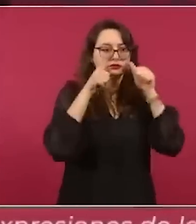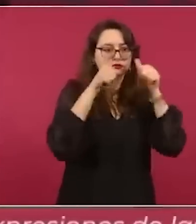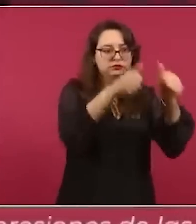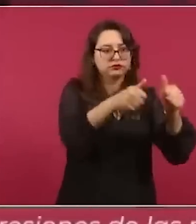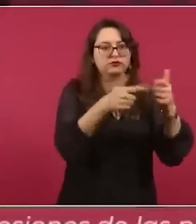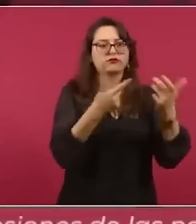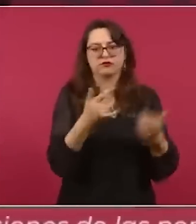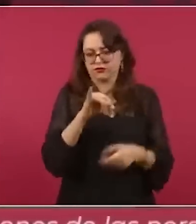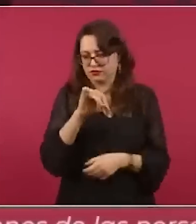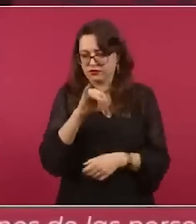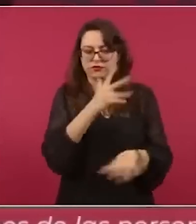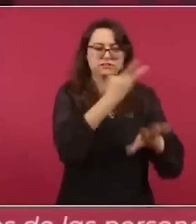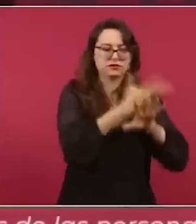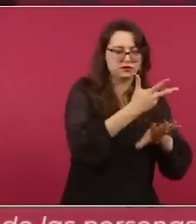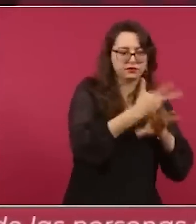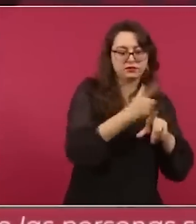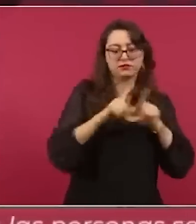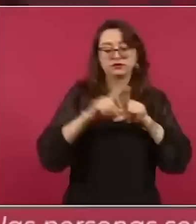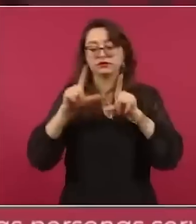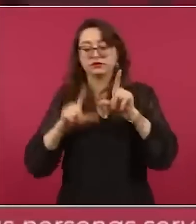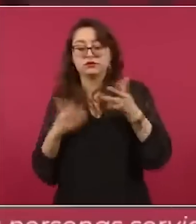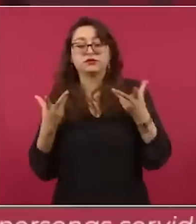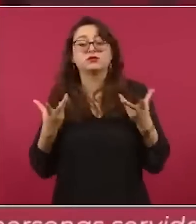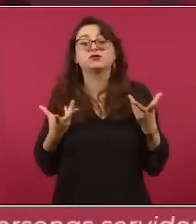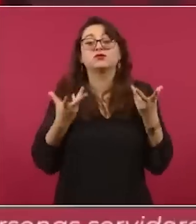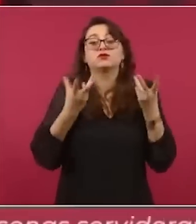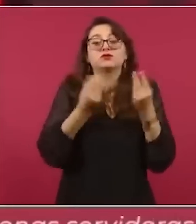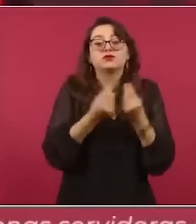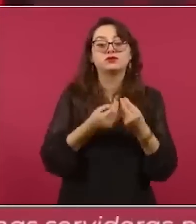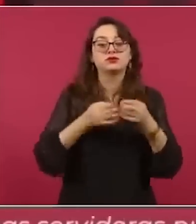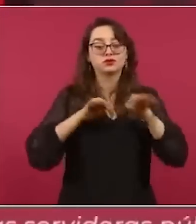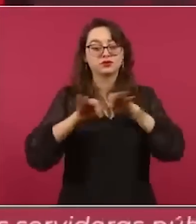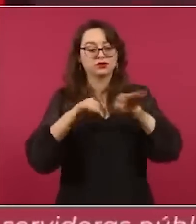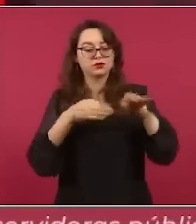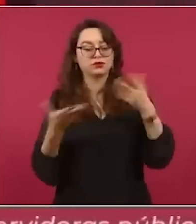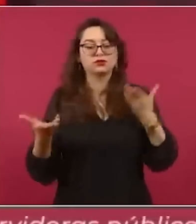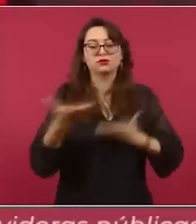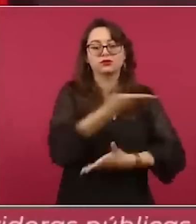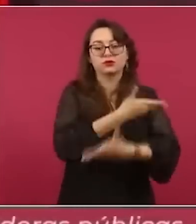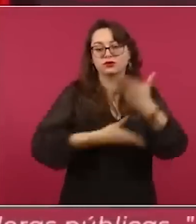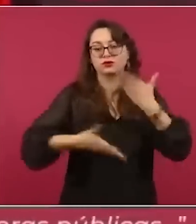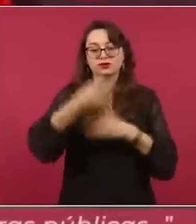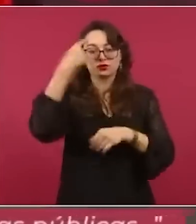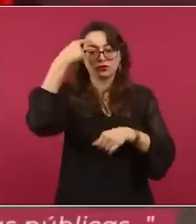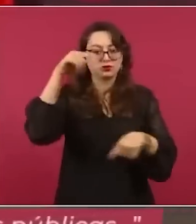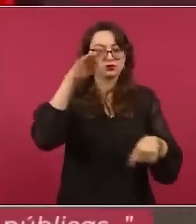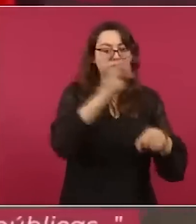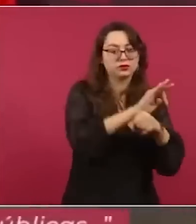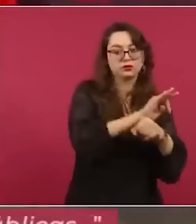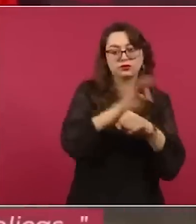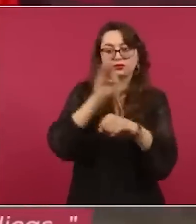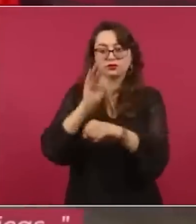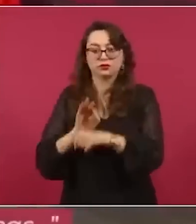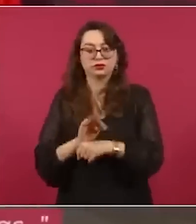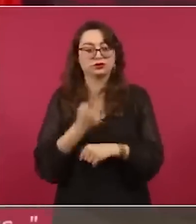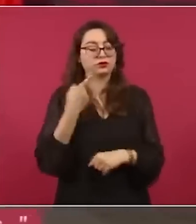entre gobiernos en beneficio de nuestros pueblos, pero no